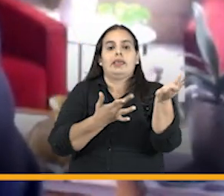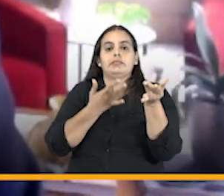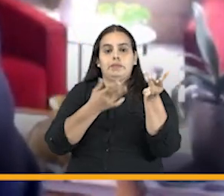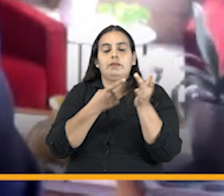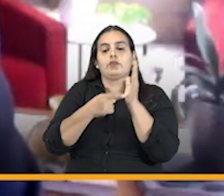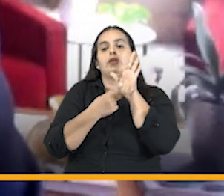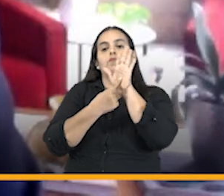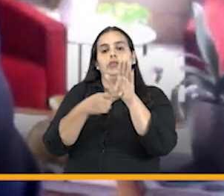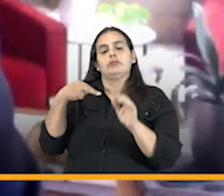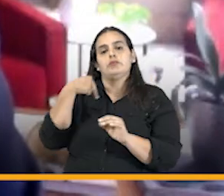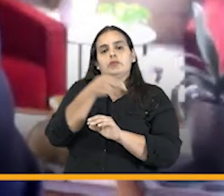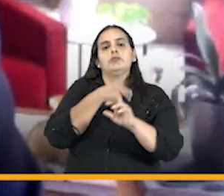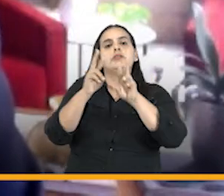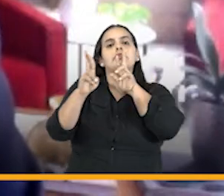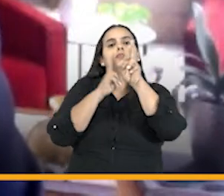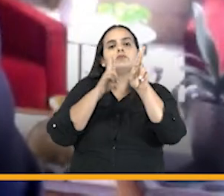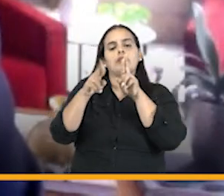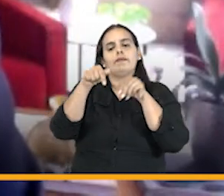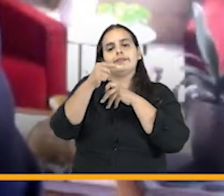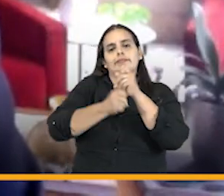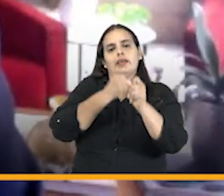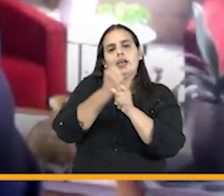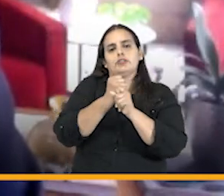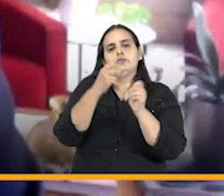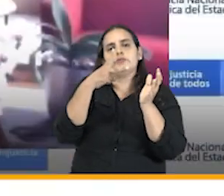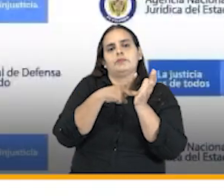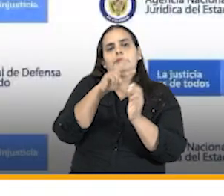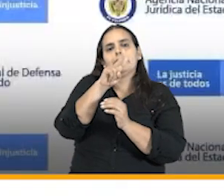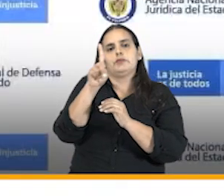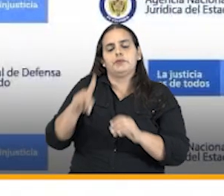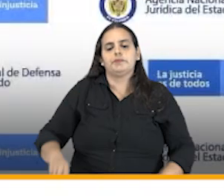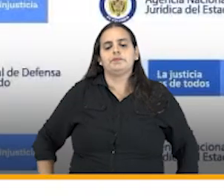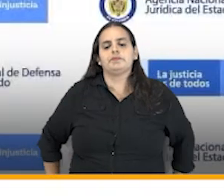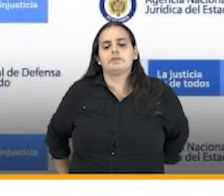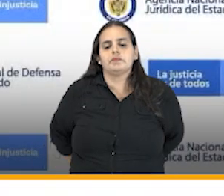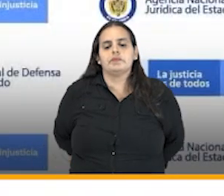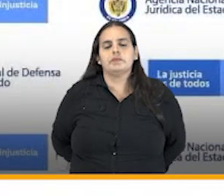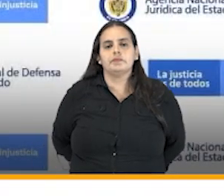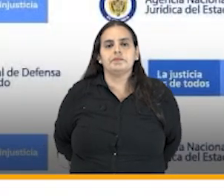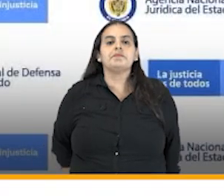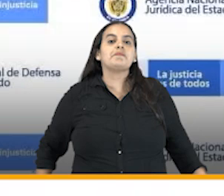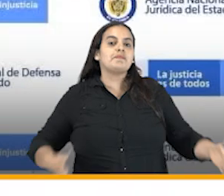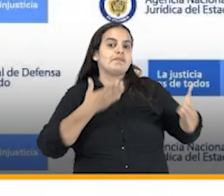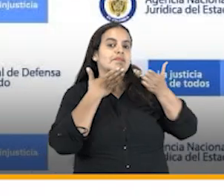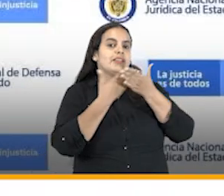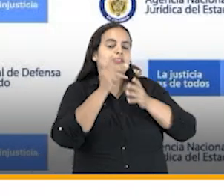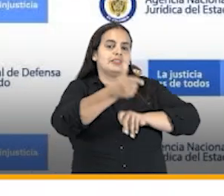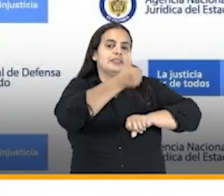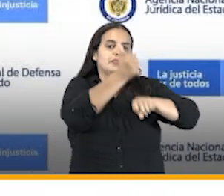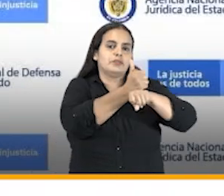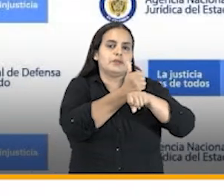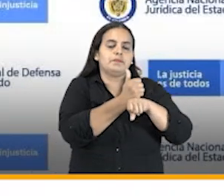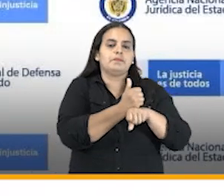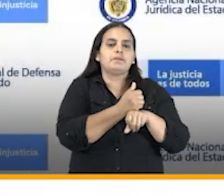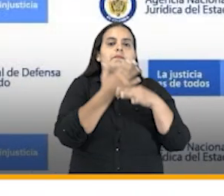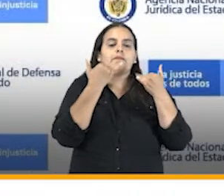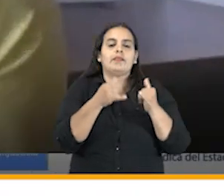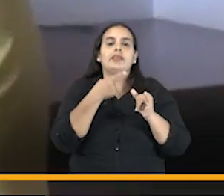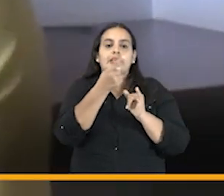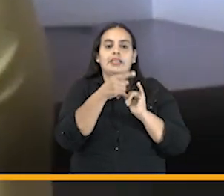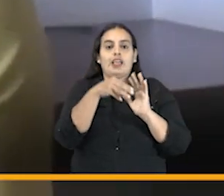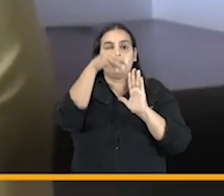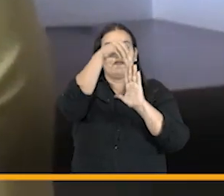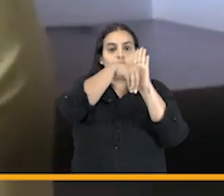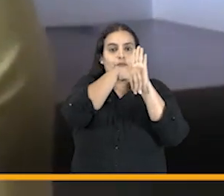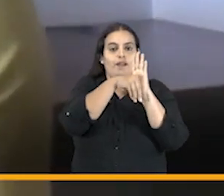muestre resultados este año 2021 muchas gracias director a través del formulario